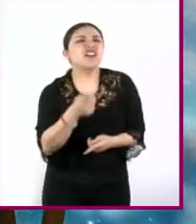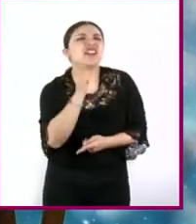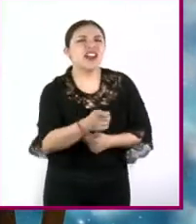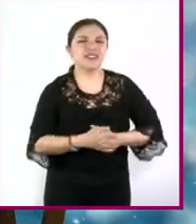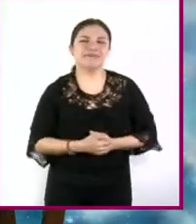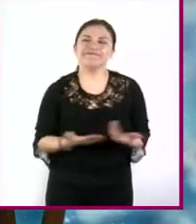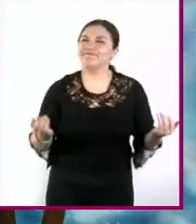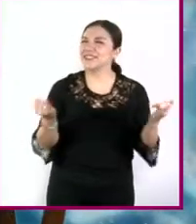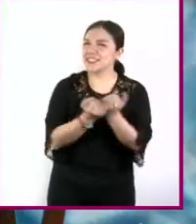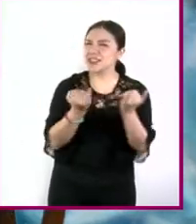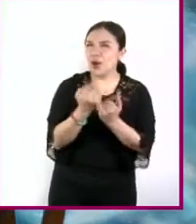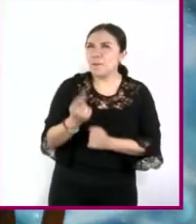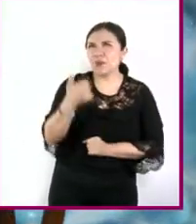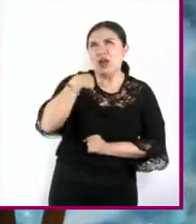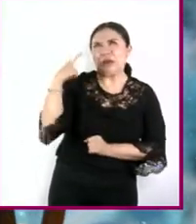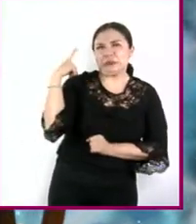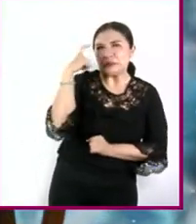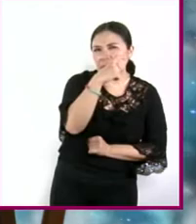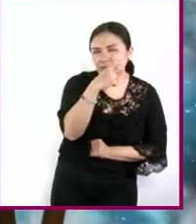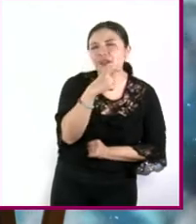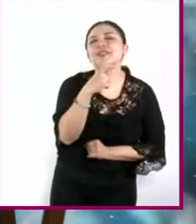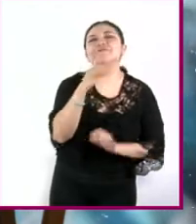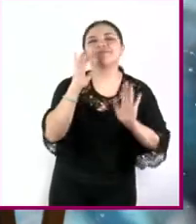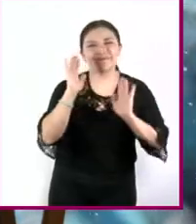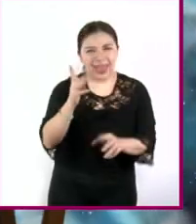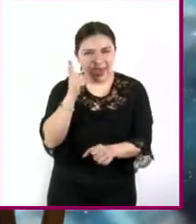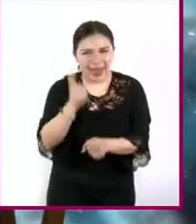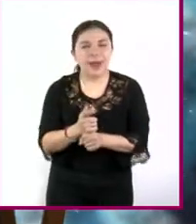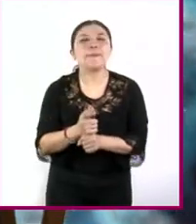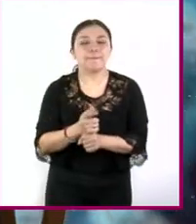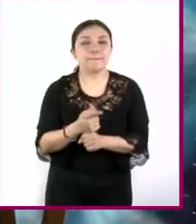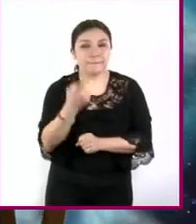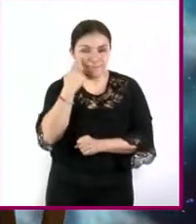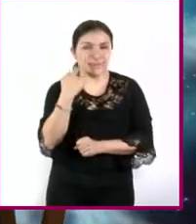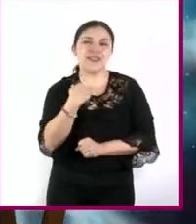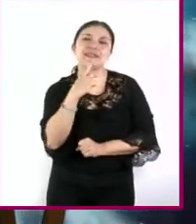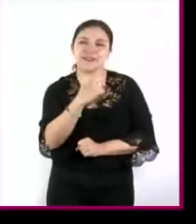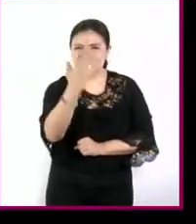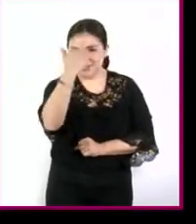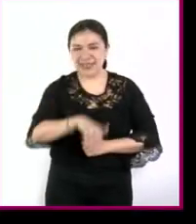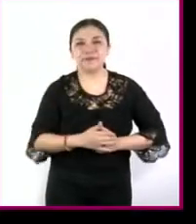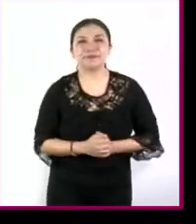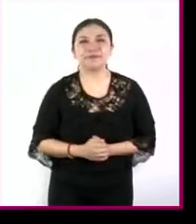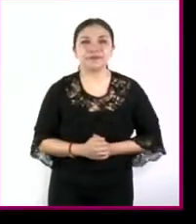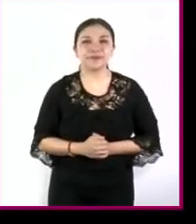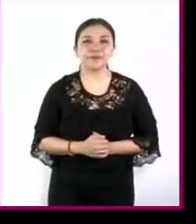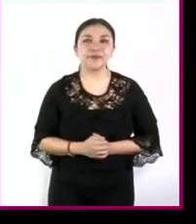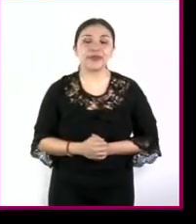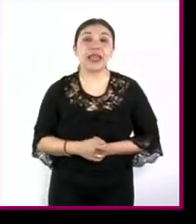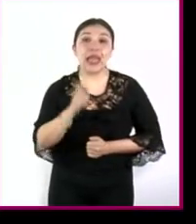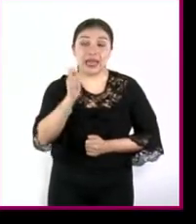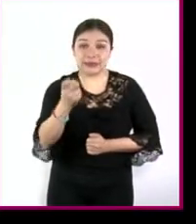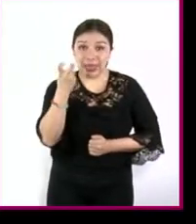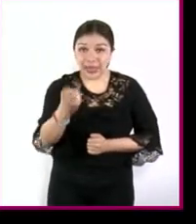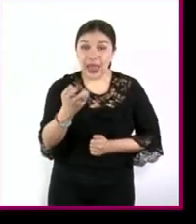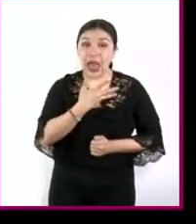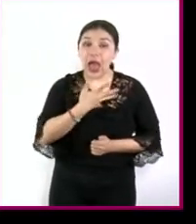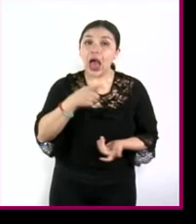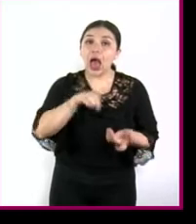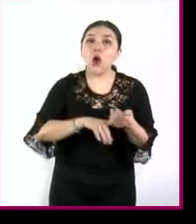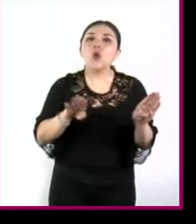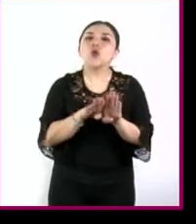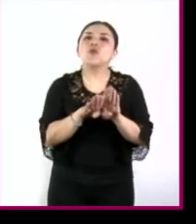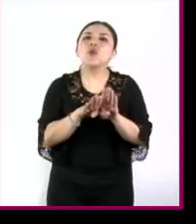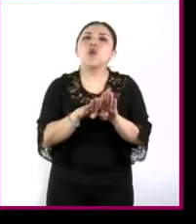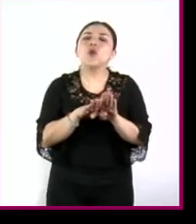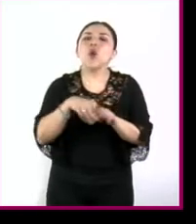También me parecía complicada, Memo pero sí me sé la respuesta Es la que participa en el decaimiento